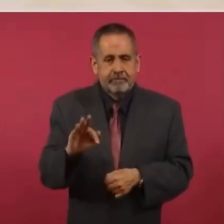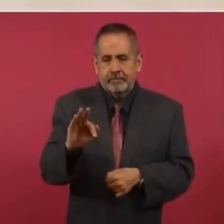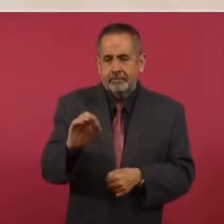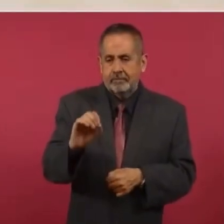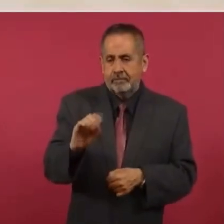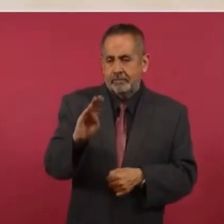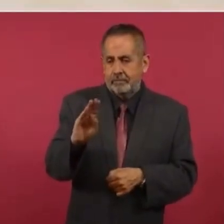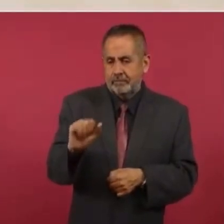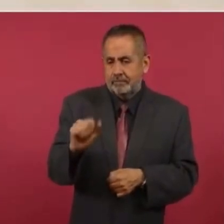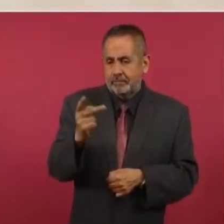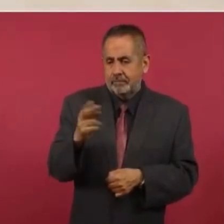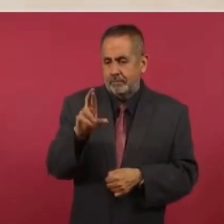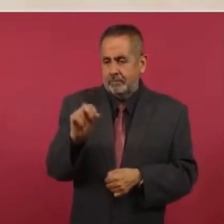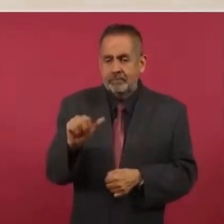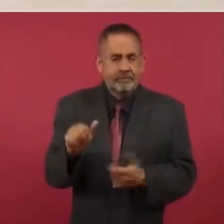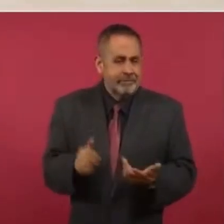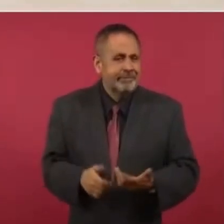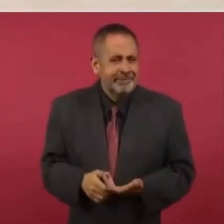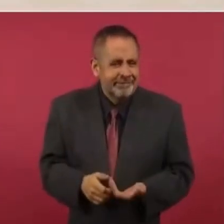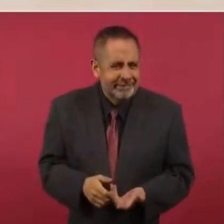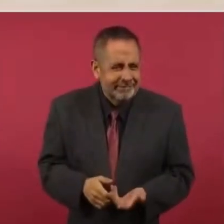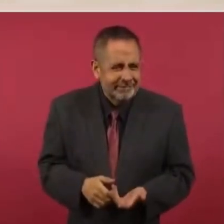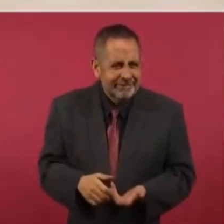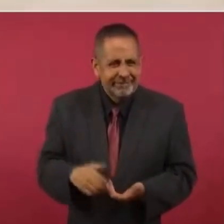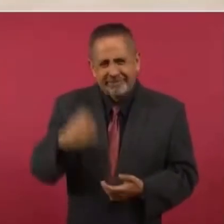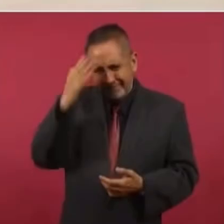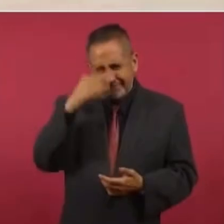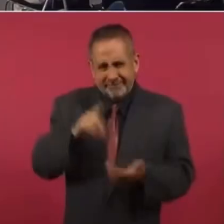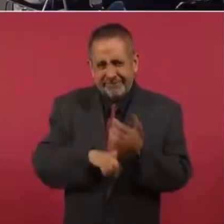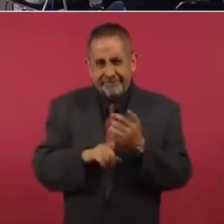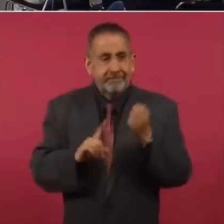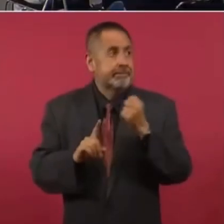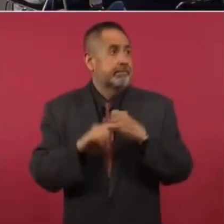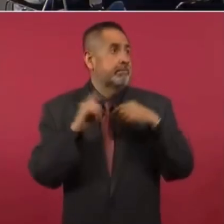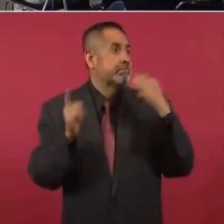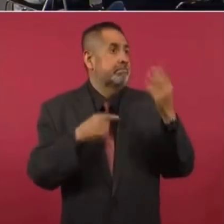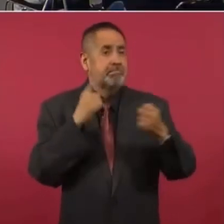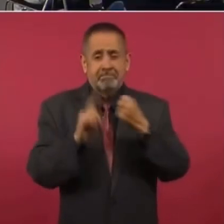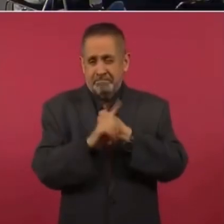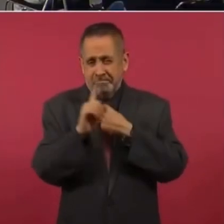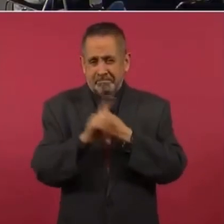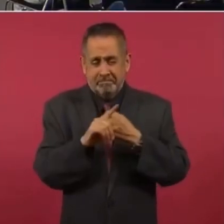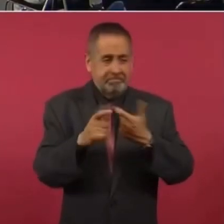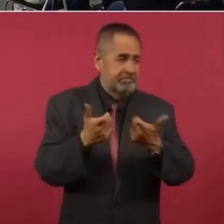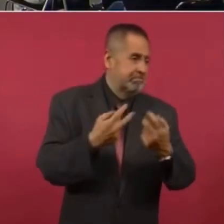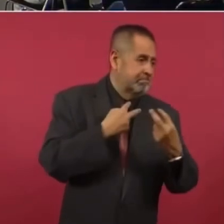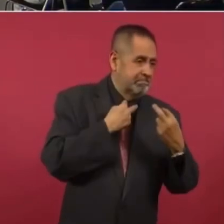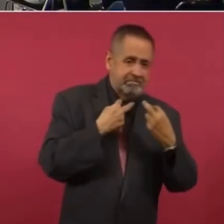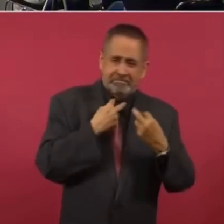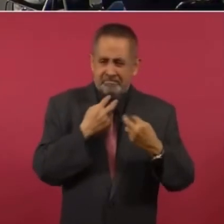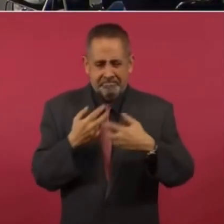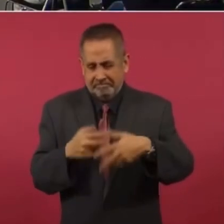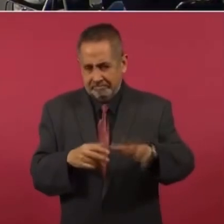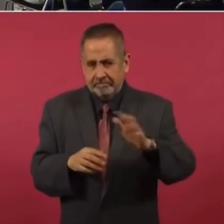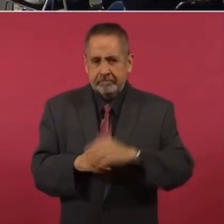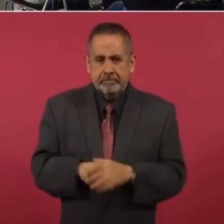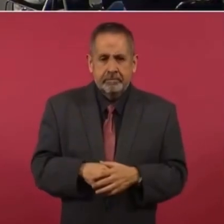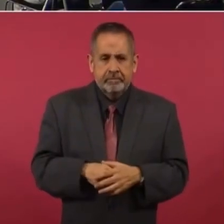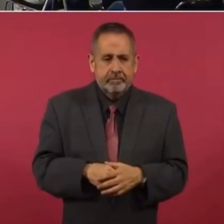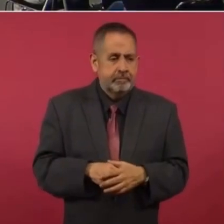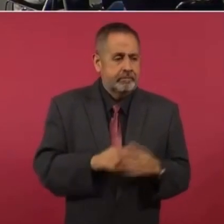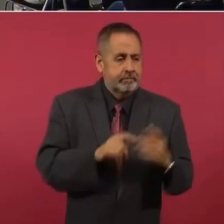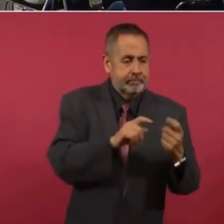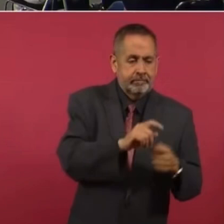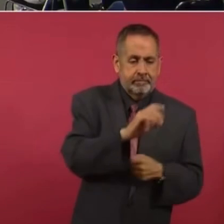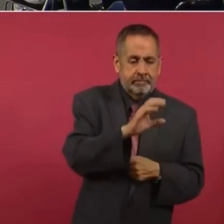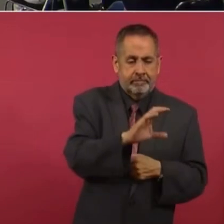imagínense, viene la crisis de Salinas a Cedillo,